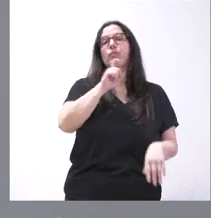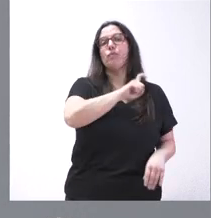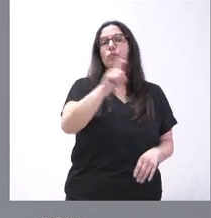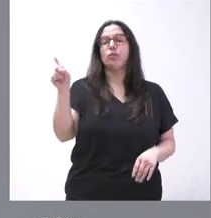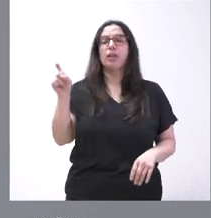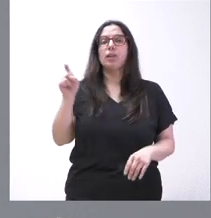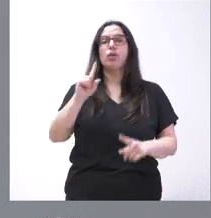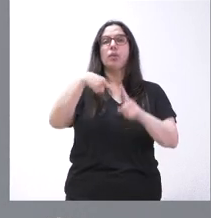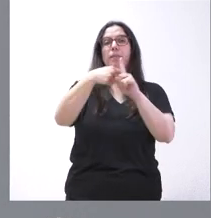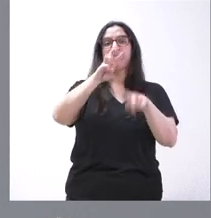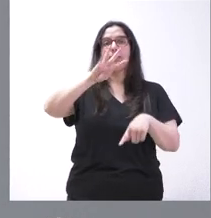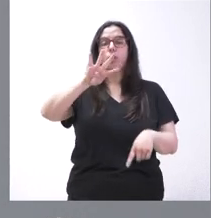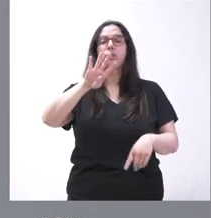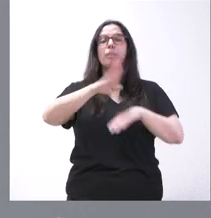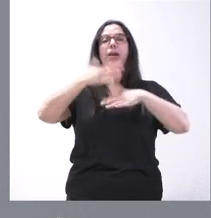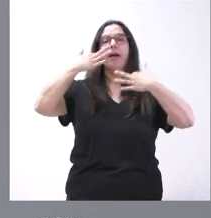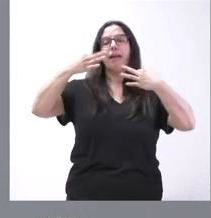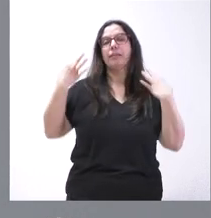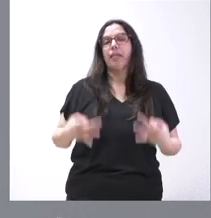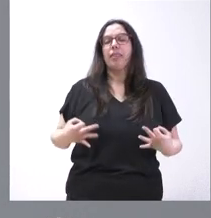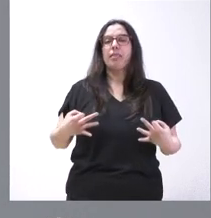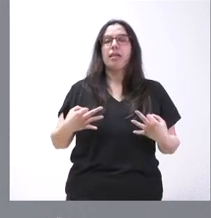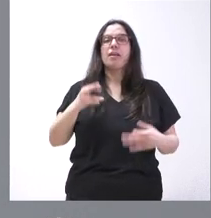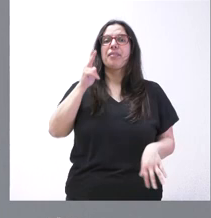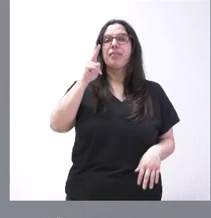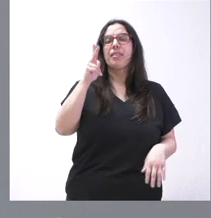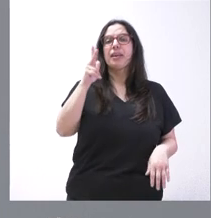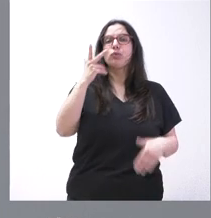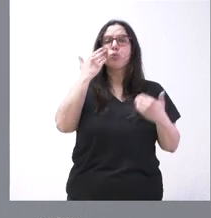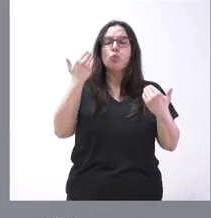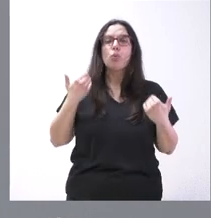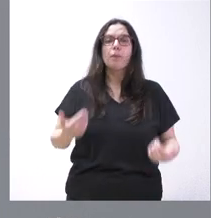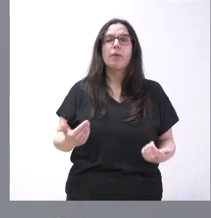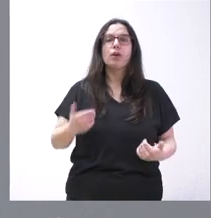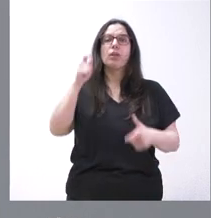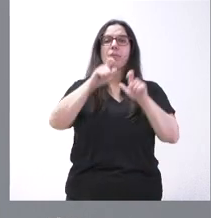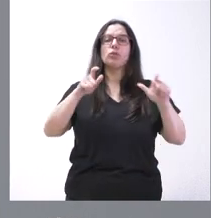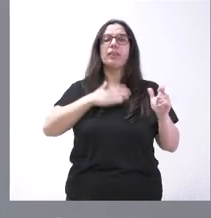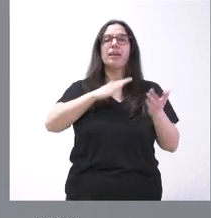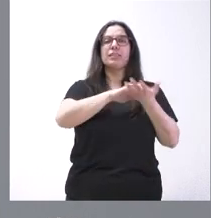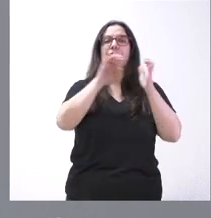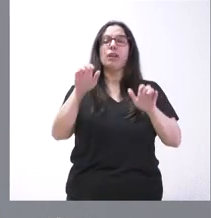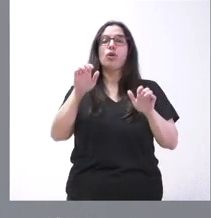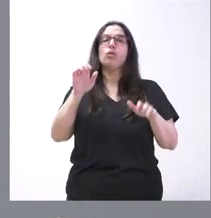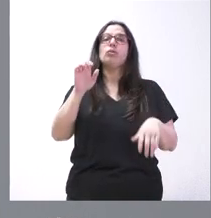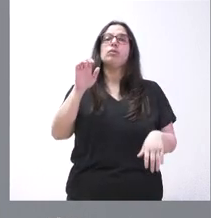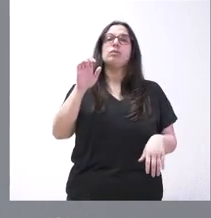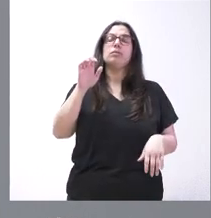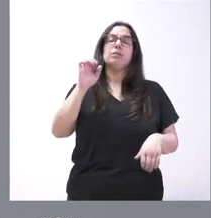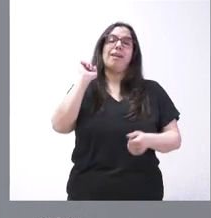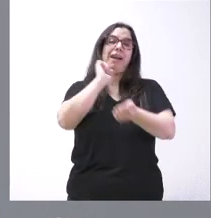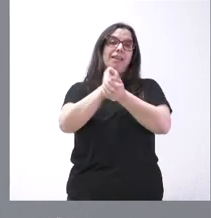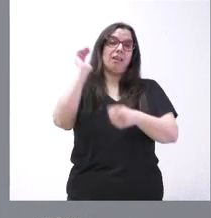Más 34 para garantizar los derechos humanos de los castellanos y uneses en el exterior privados de